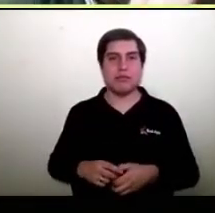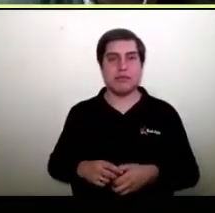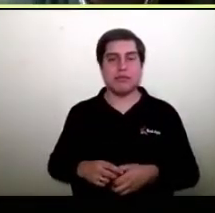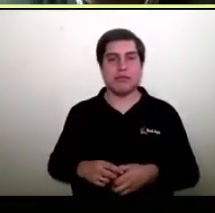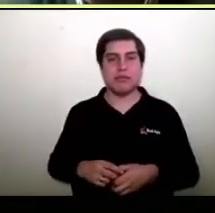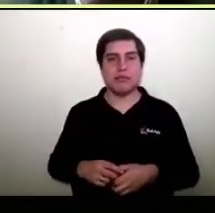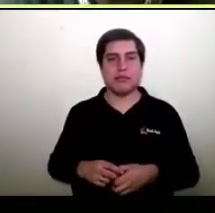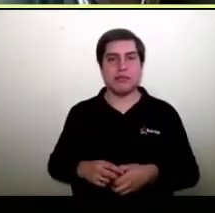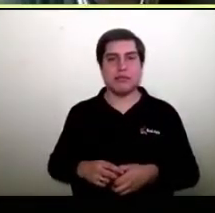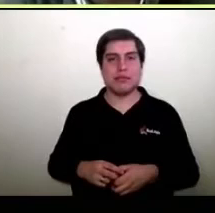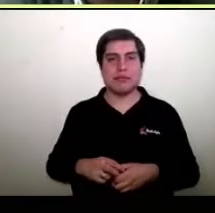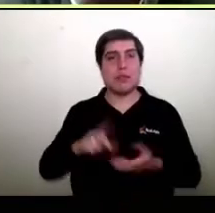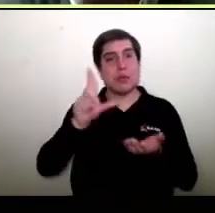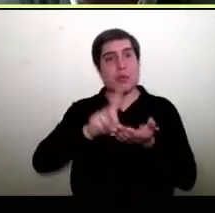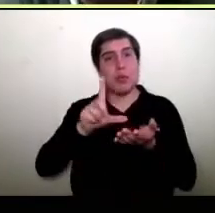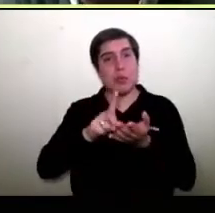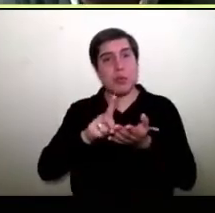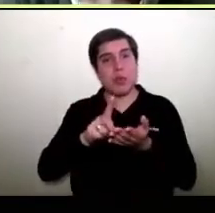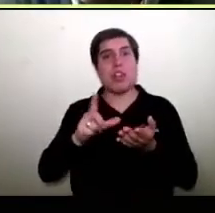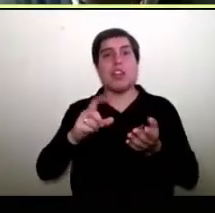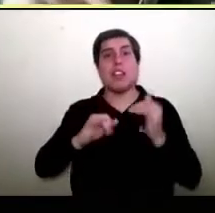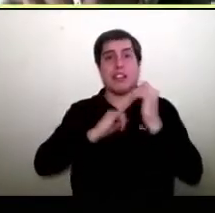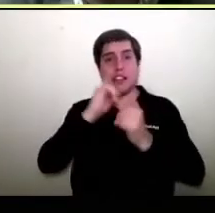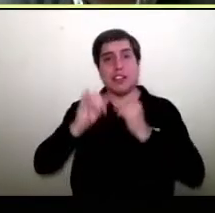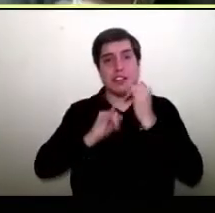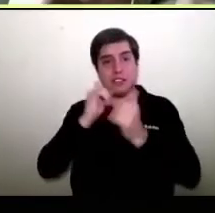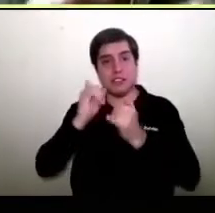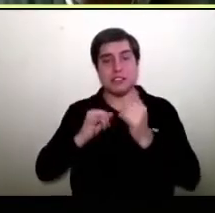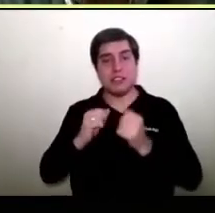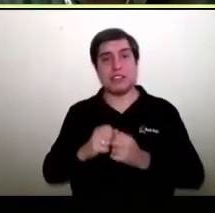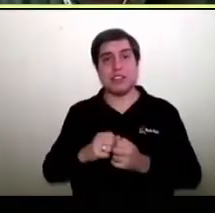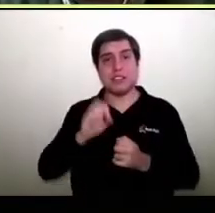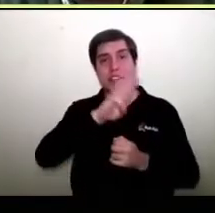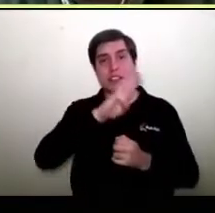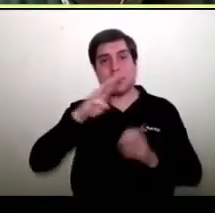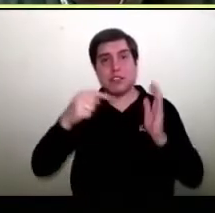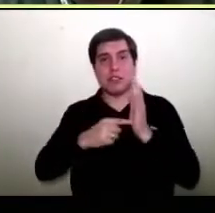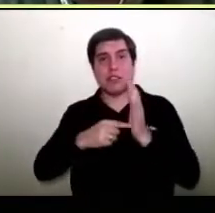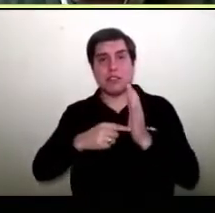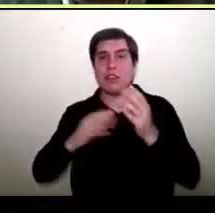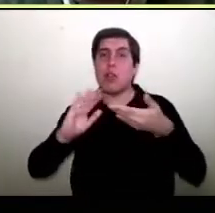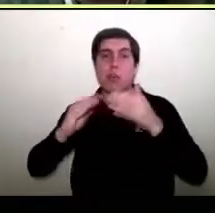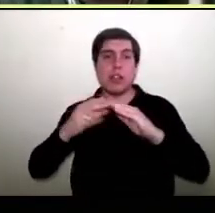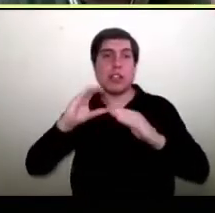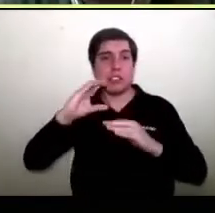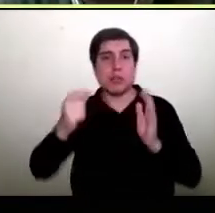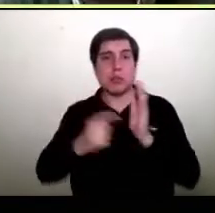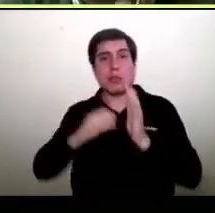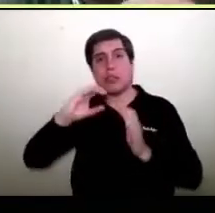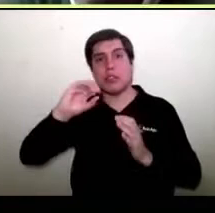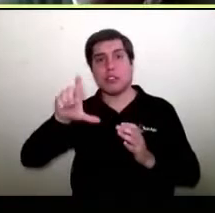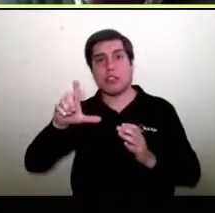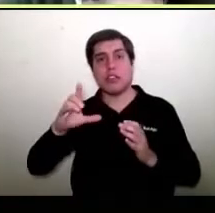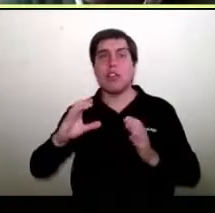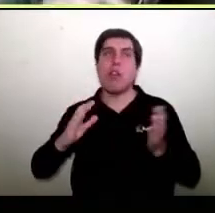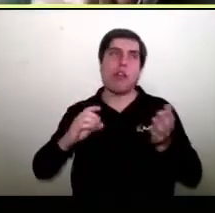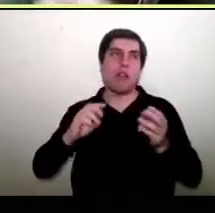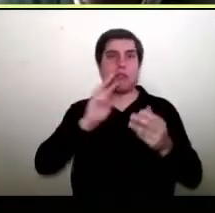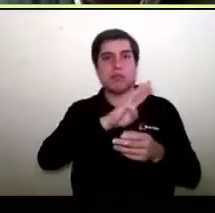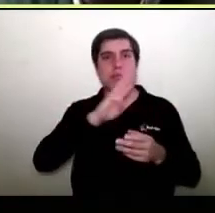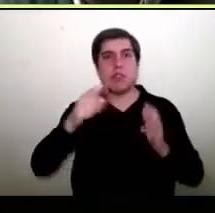virtual, un lugar virtual, es decir, está en un www.comunidadc.cl o www